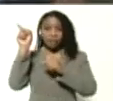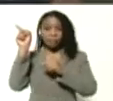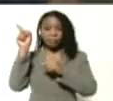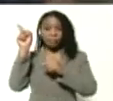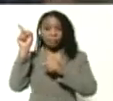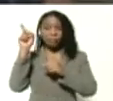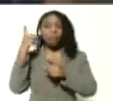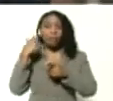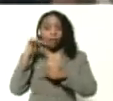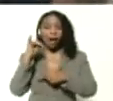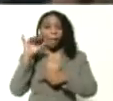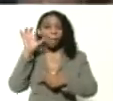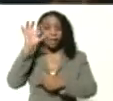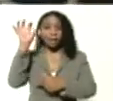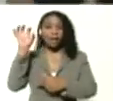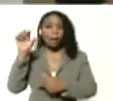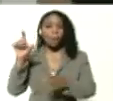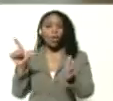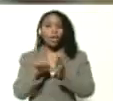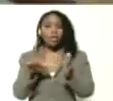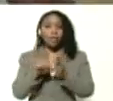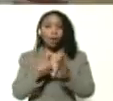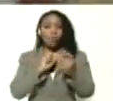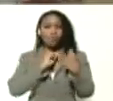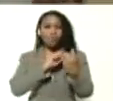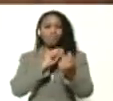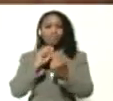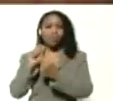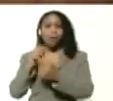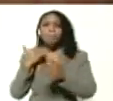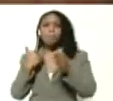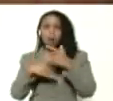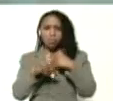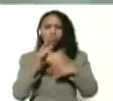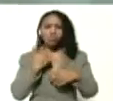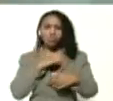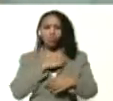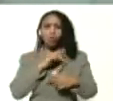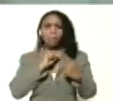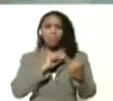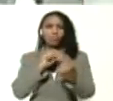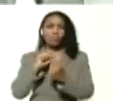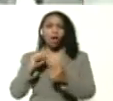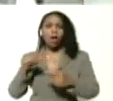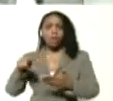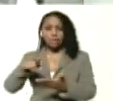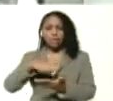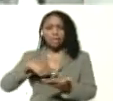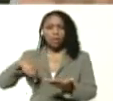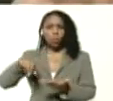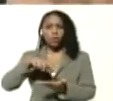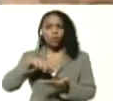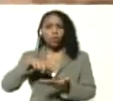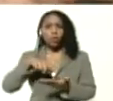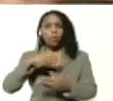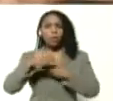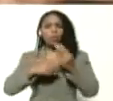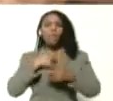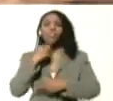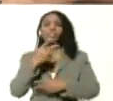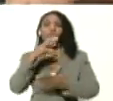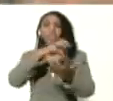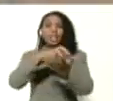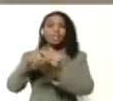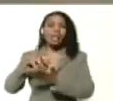patriótica estudiantil por liceo vamos a discutirlo vamos a discutirlo por circuito y los voceros estadales